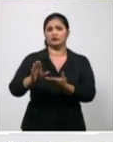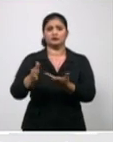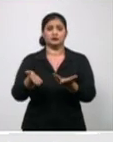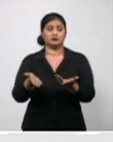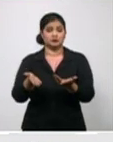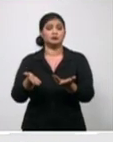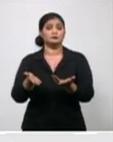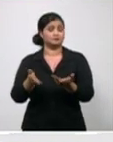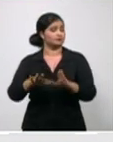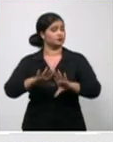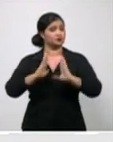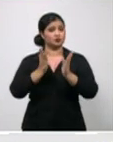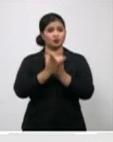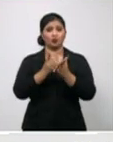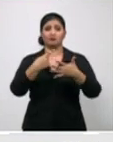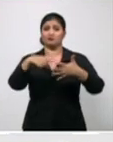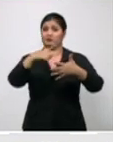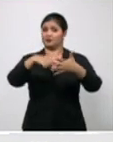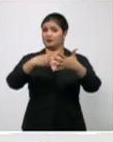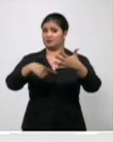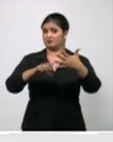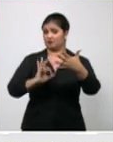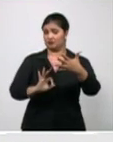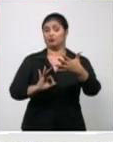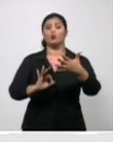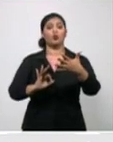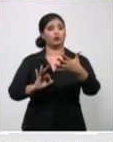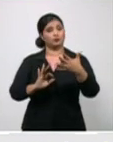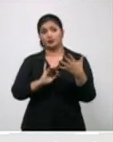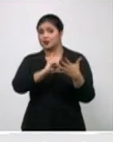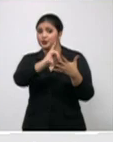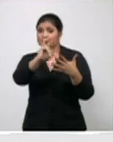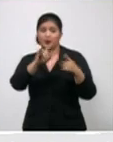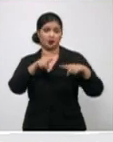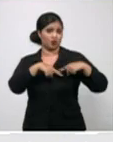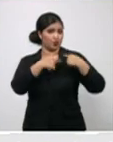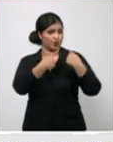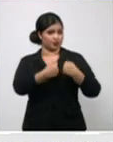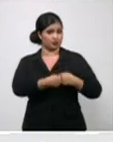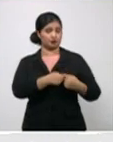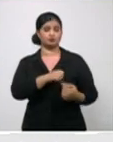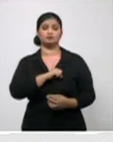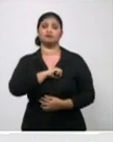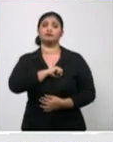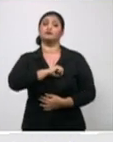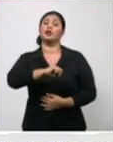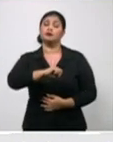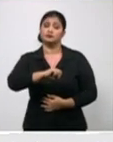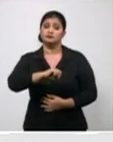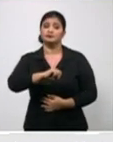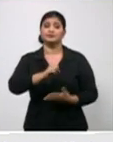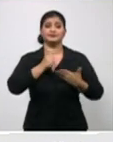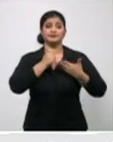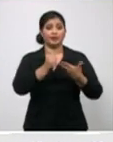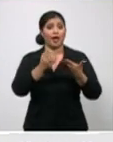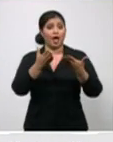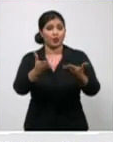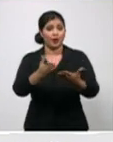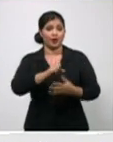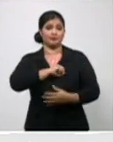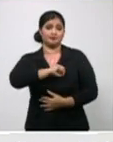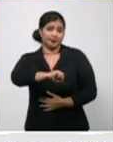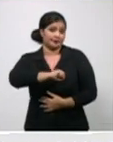lamentablemente hizo una parada cardíaca en la historia de cual tampoco fue posible su recuperación.